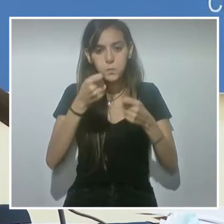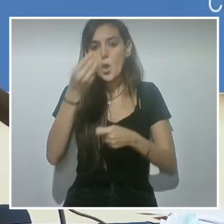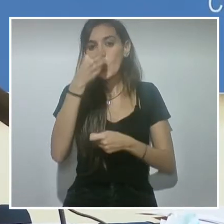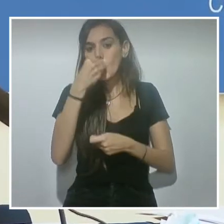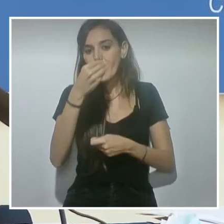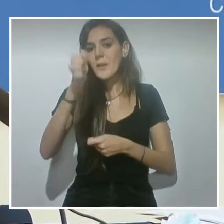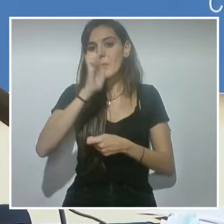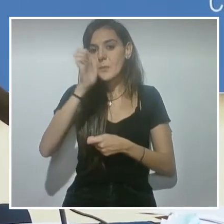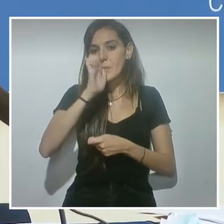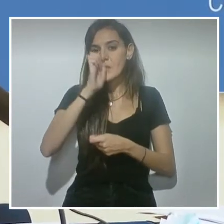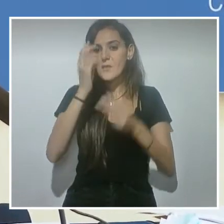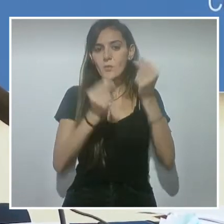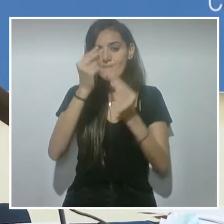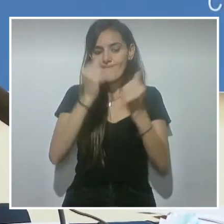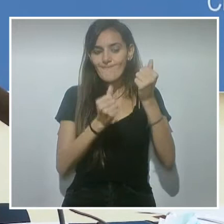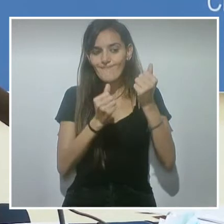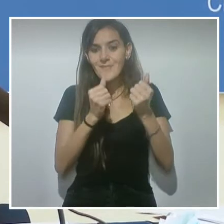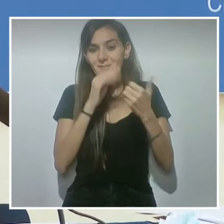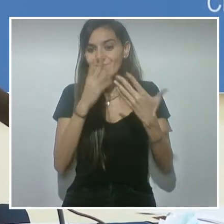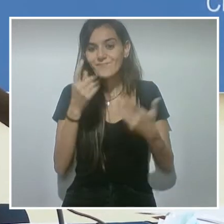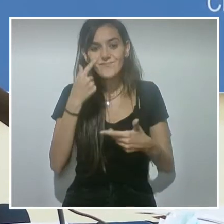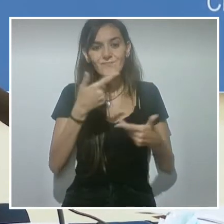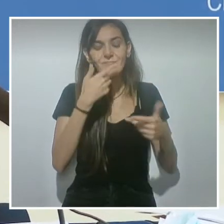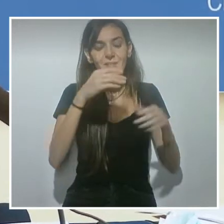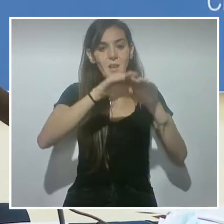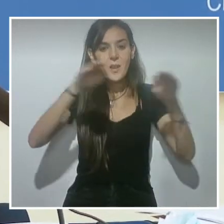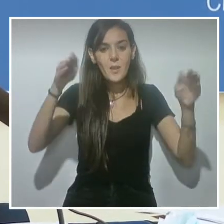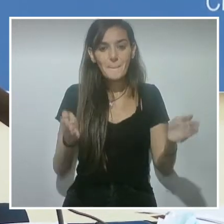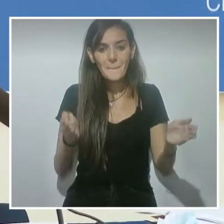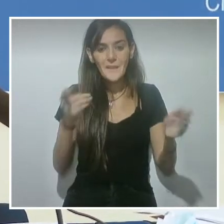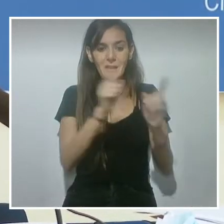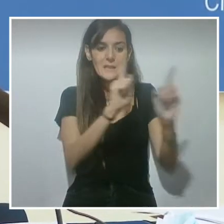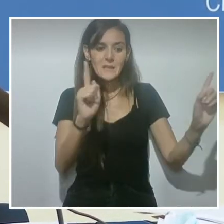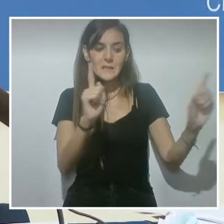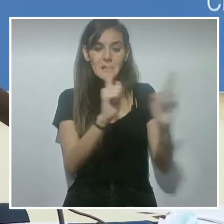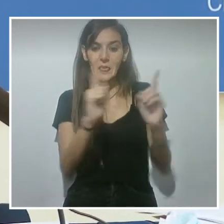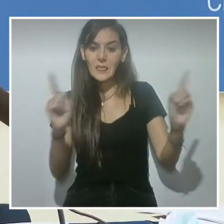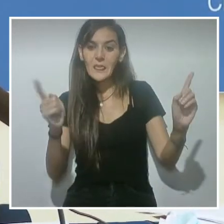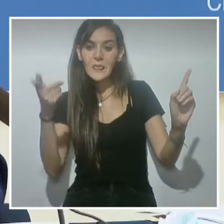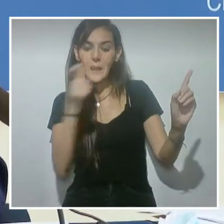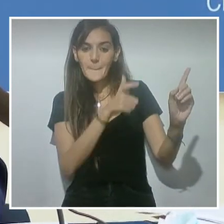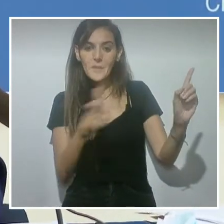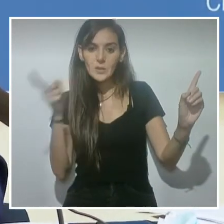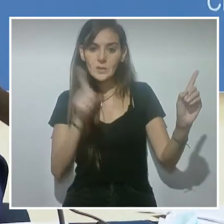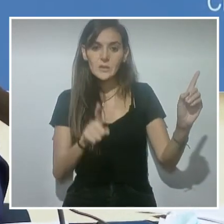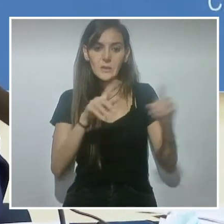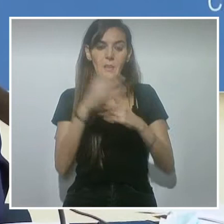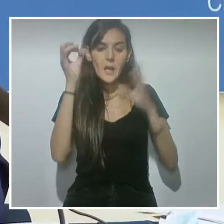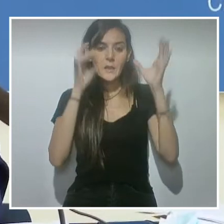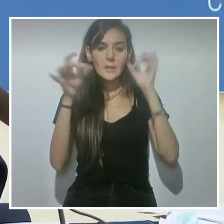se baila. Permitir las barras con distanciamiento también entre personas, digo, en el ocio